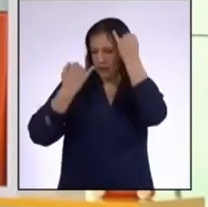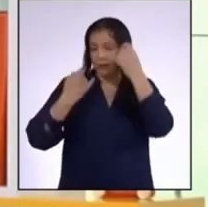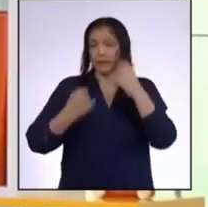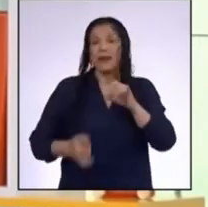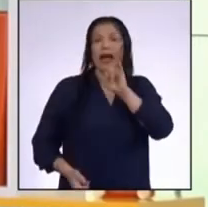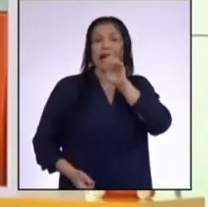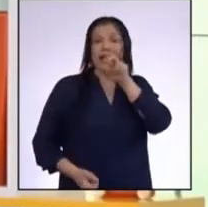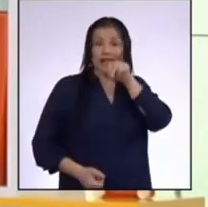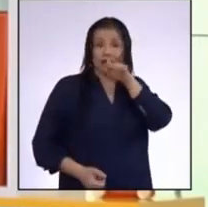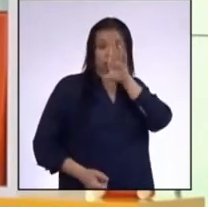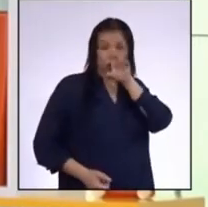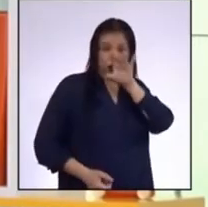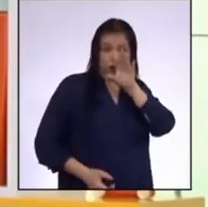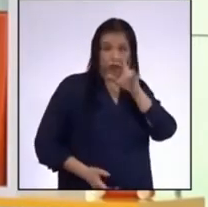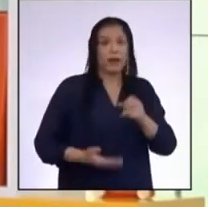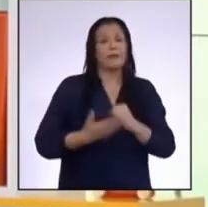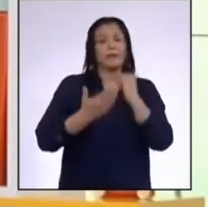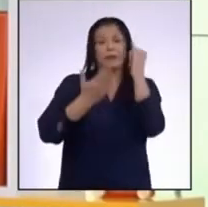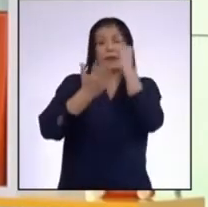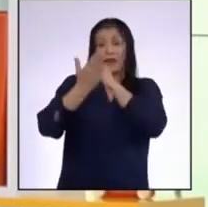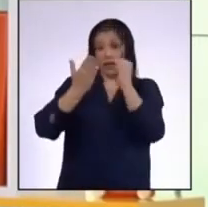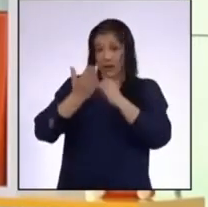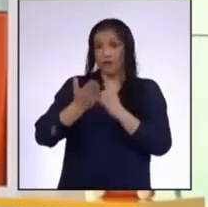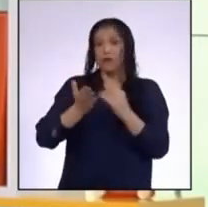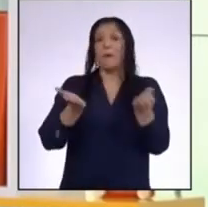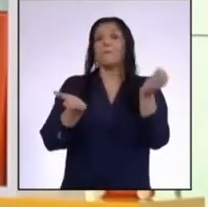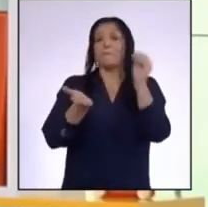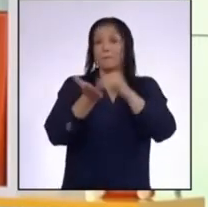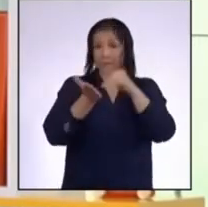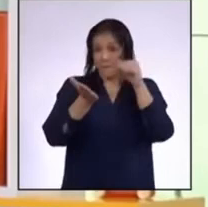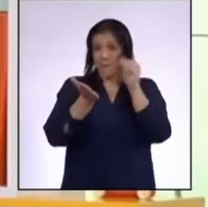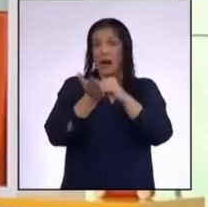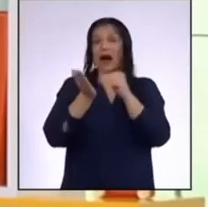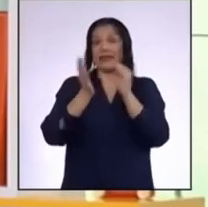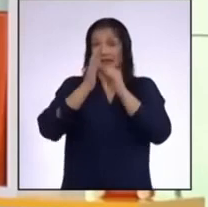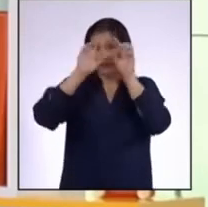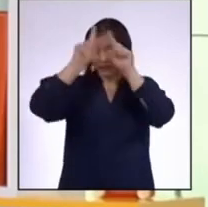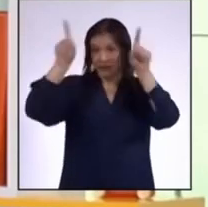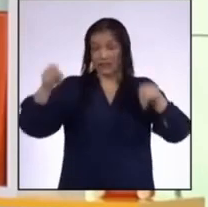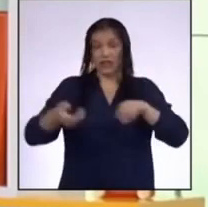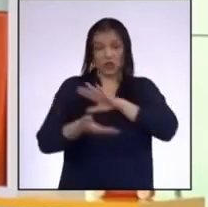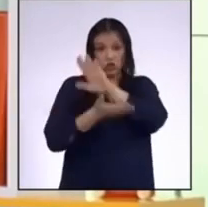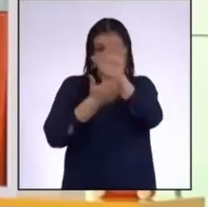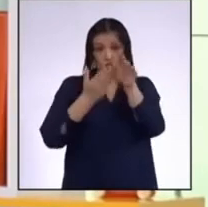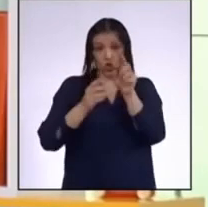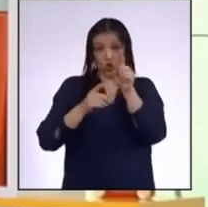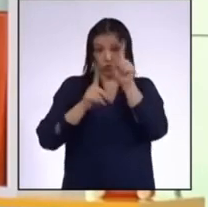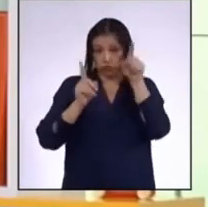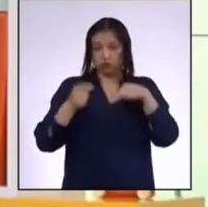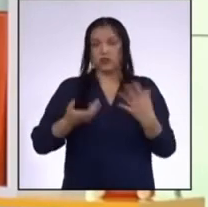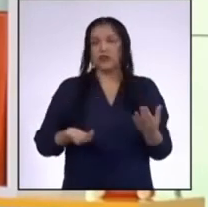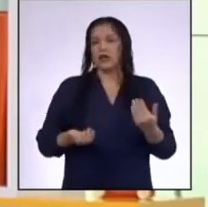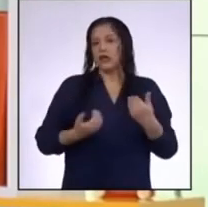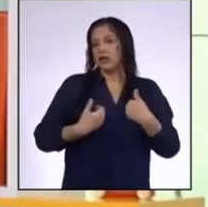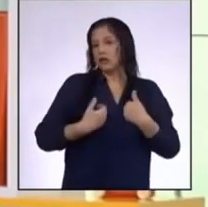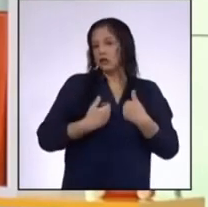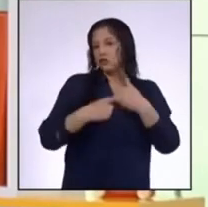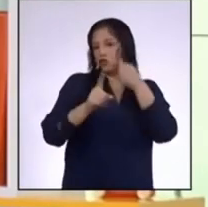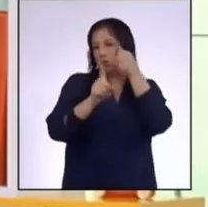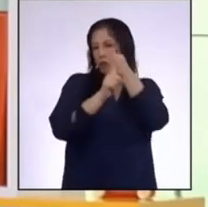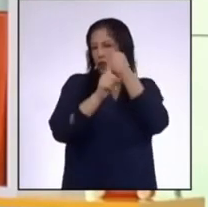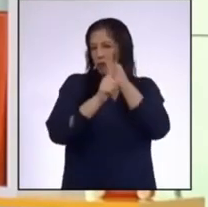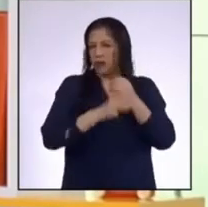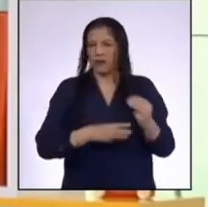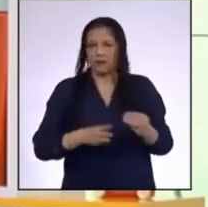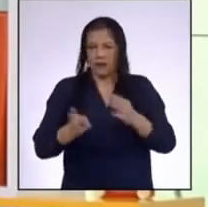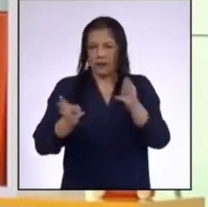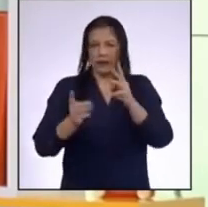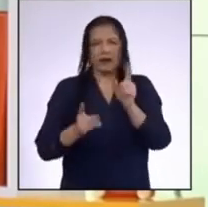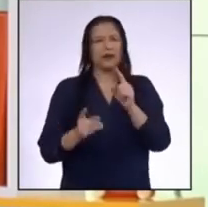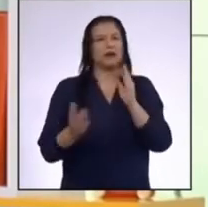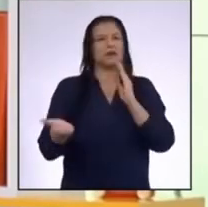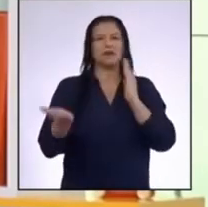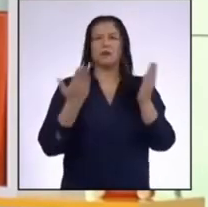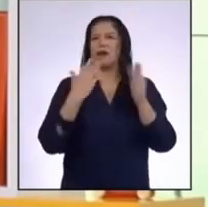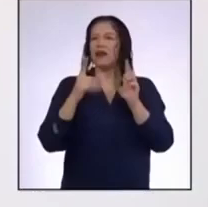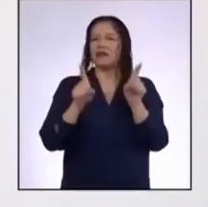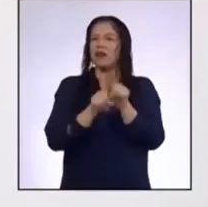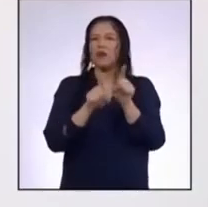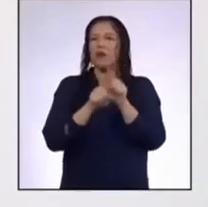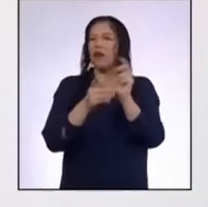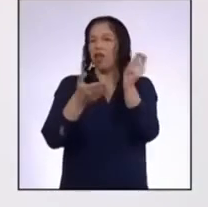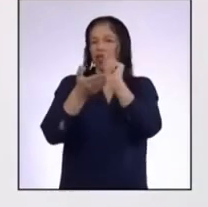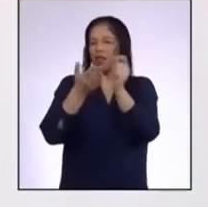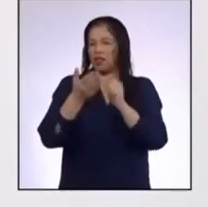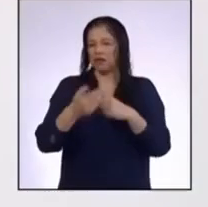la infografía, la expresión artística está mucho más presente en todo el texto Que tiene su propia forma y no se parece a un texto